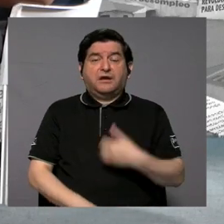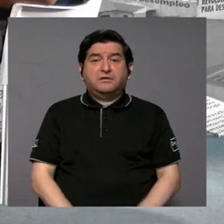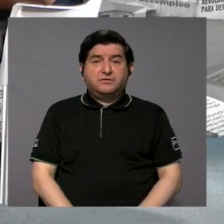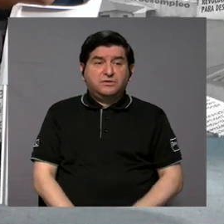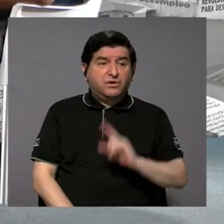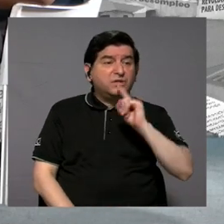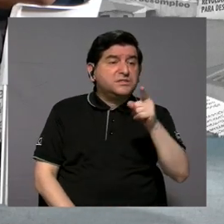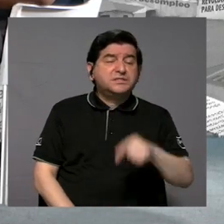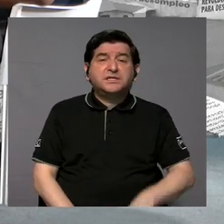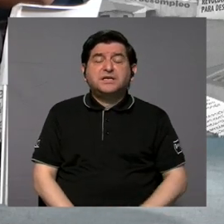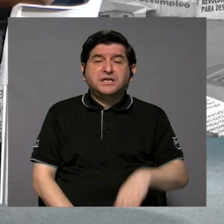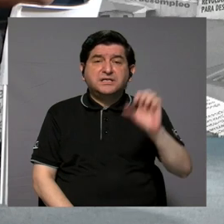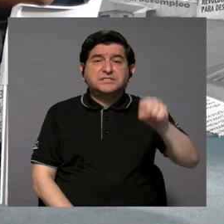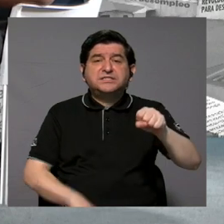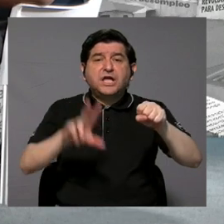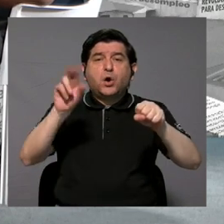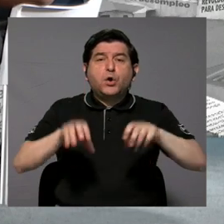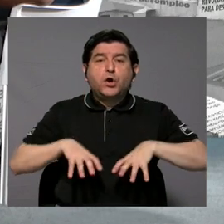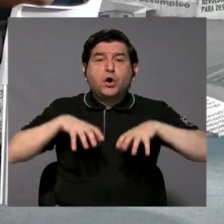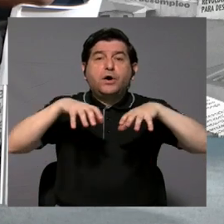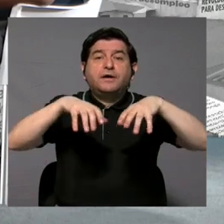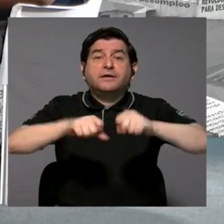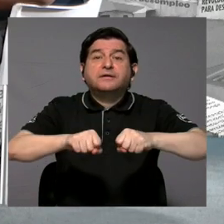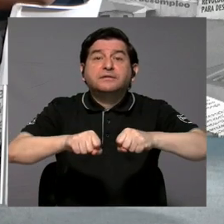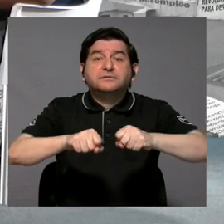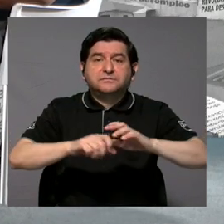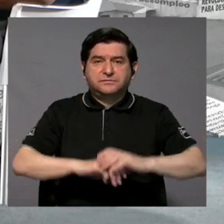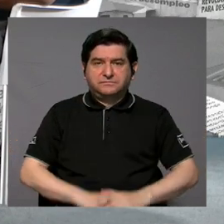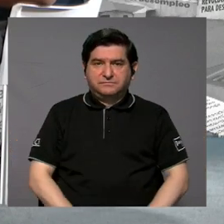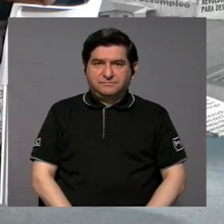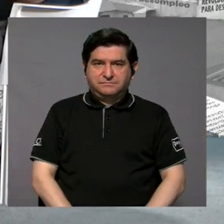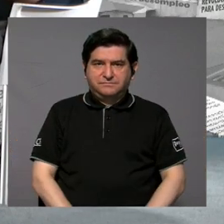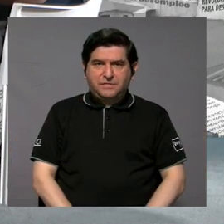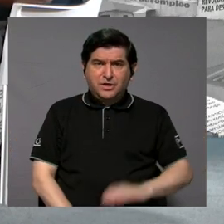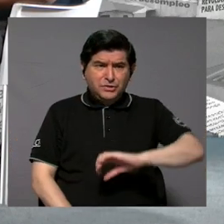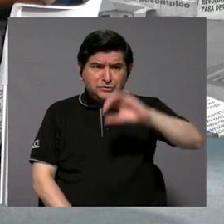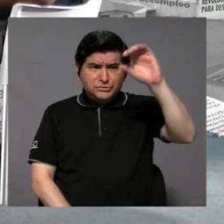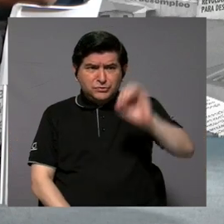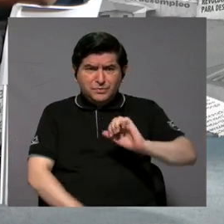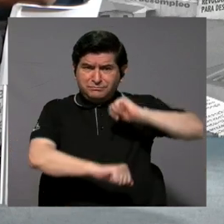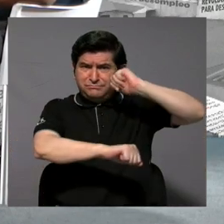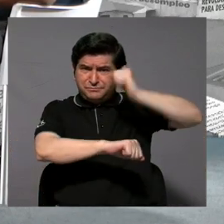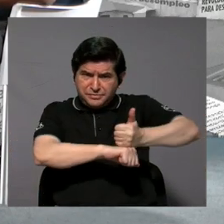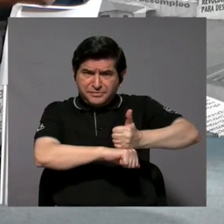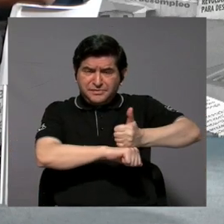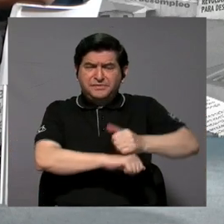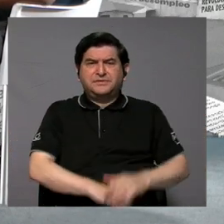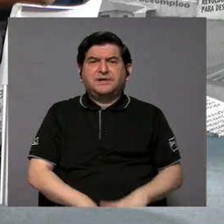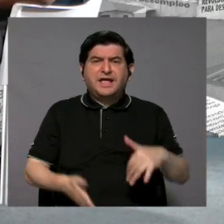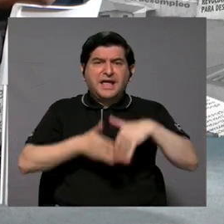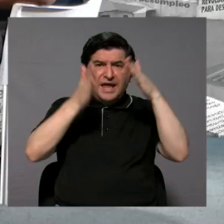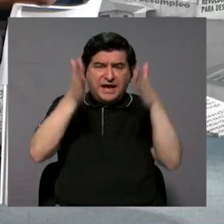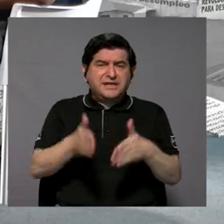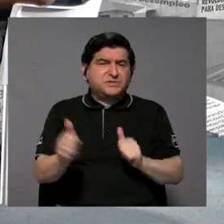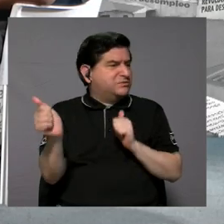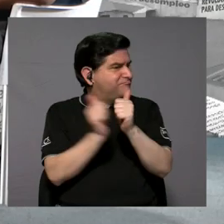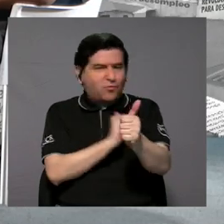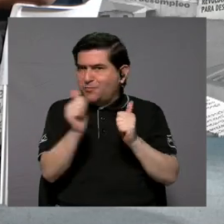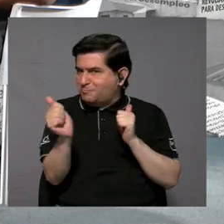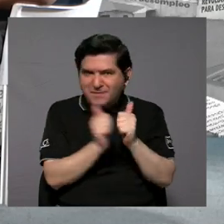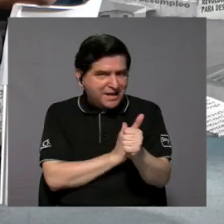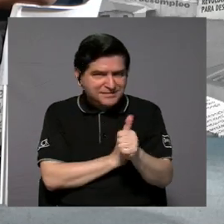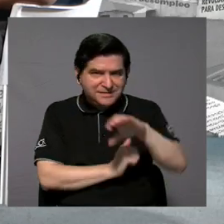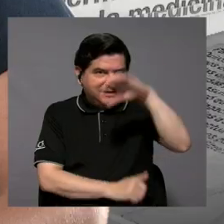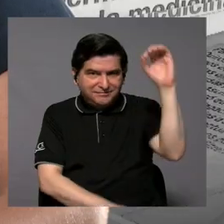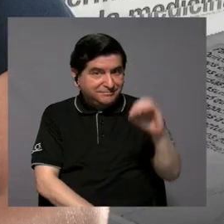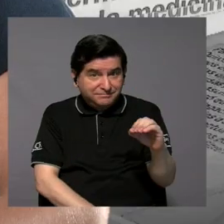¿verdad? Porque te va a decir, ¿se puede o no se puede graduar? Entonces, si tenemos un porcentaje establecido y resulta que el estudiante no alcanza ese